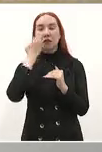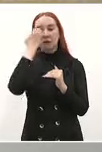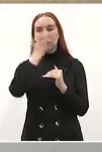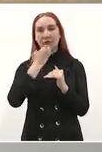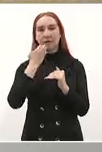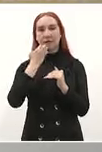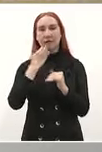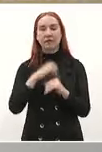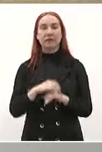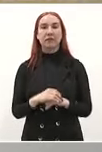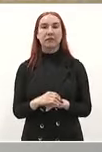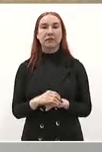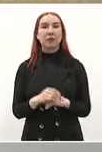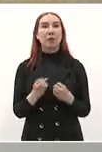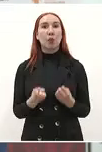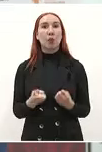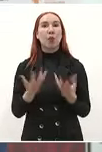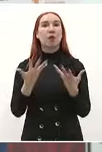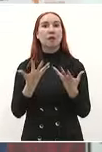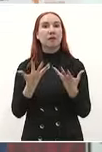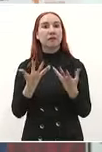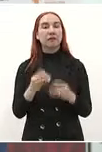cuántas